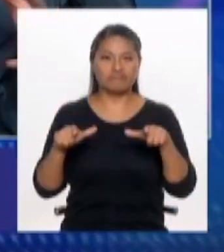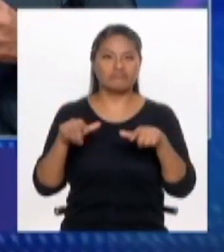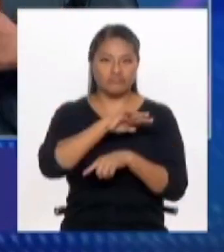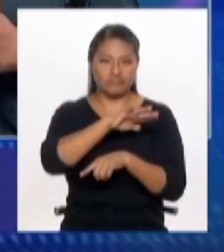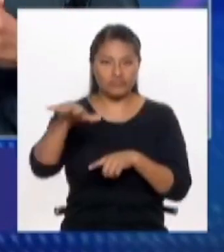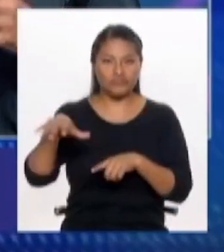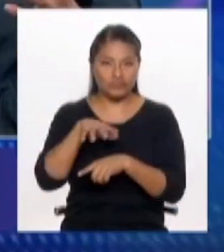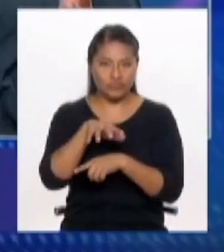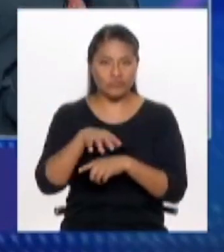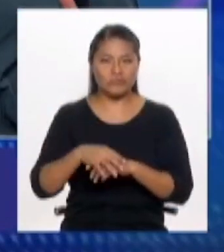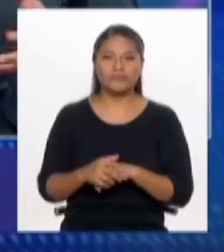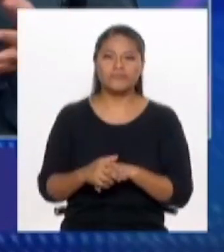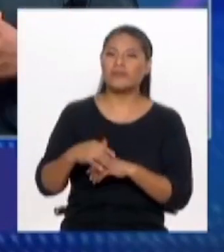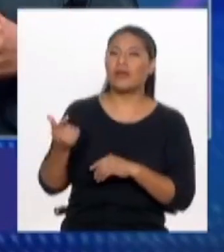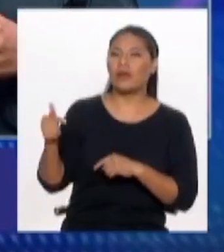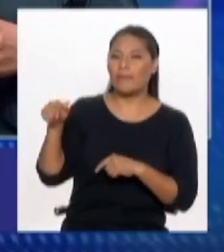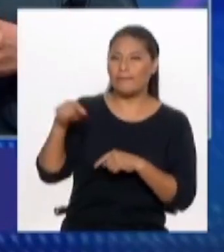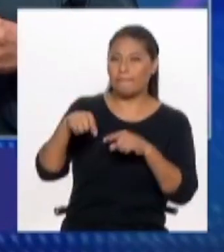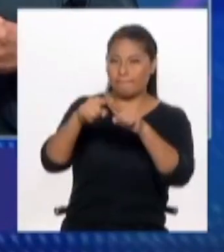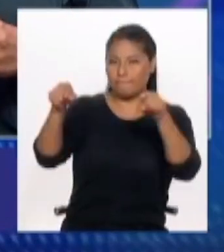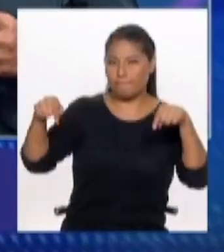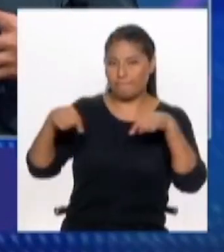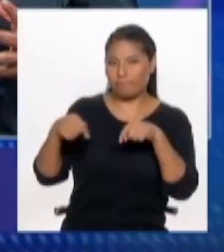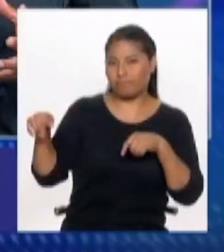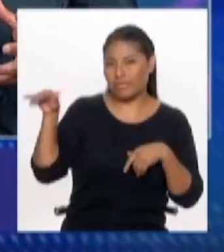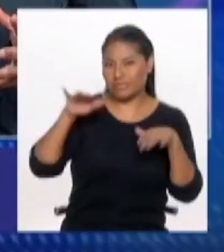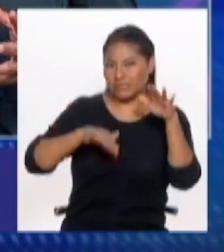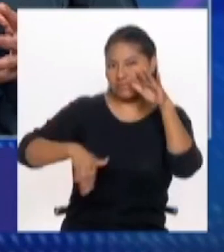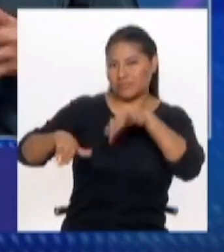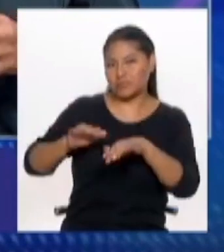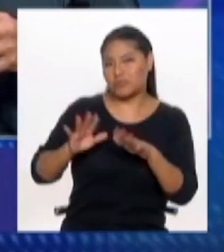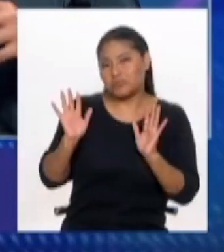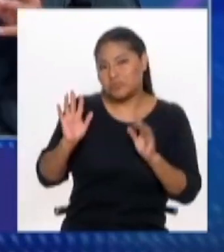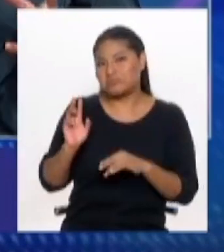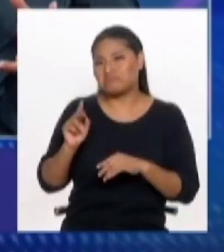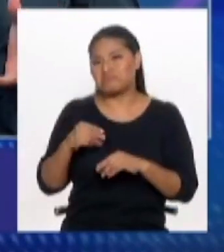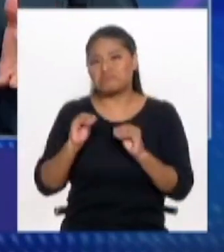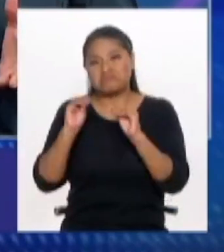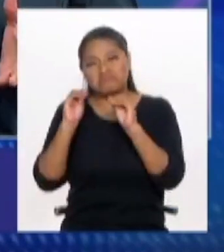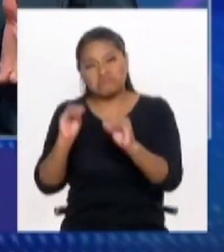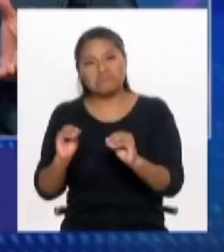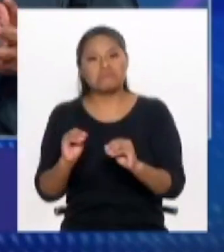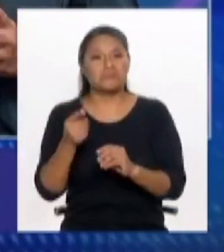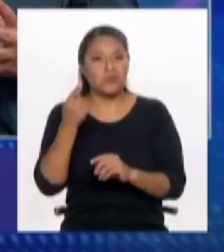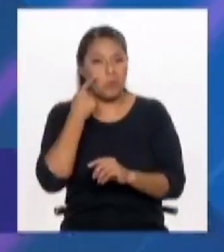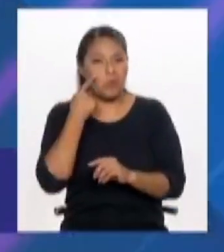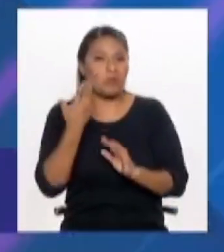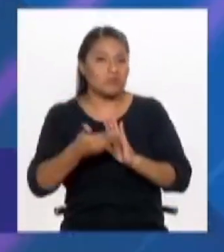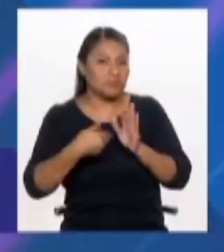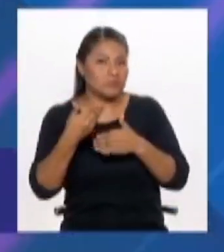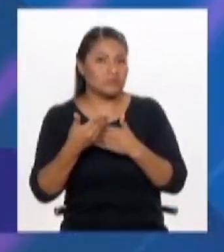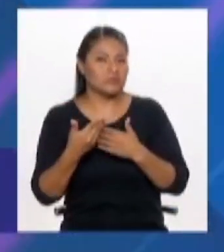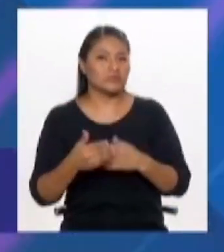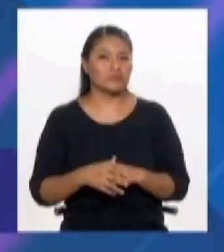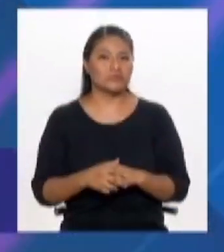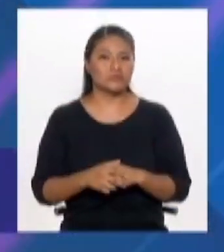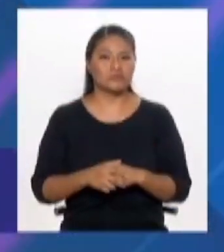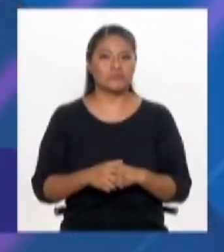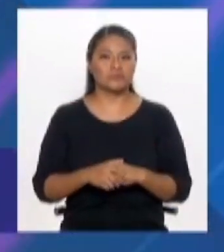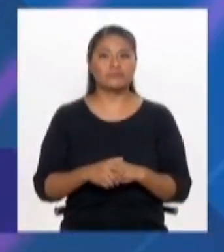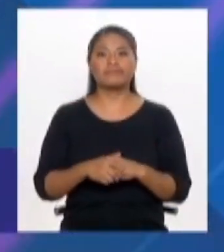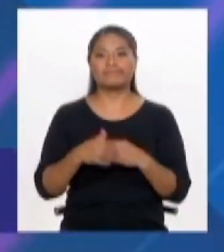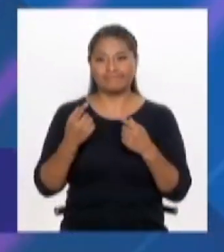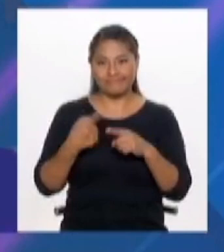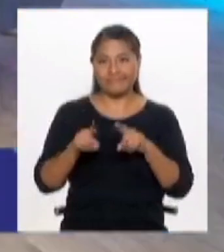lo de la piscina esta evidentemente puede ser anecdótica, nosotros no queremos quedarnos en la anécdota a propósito de eso. Necesario igual